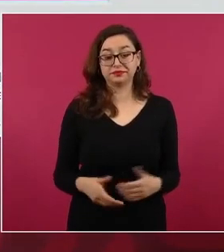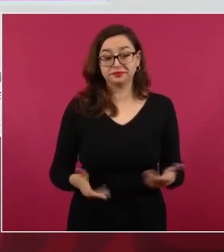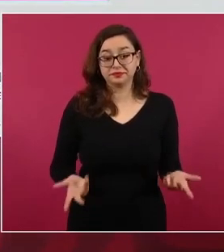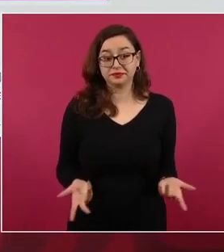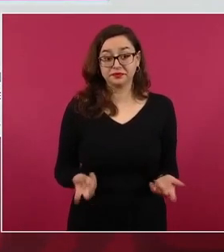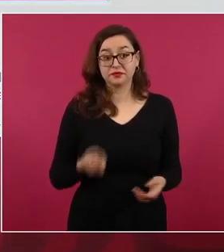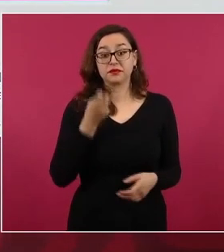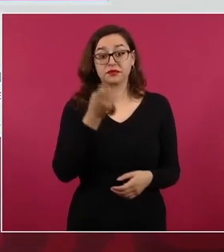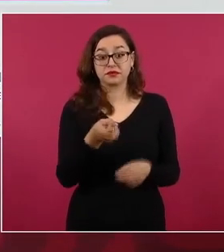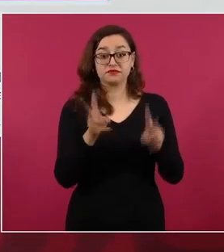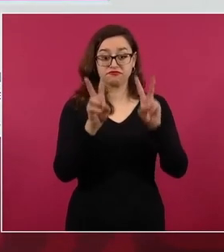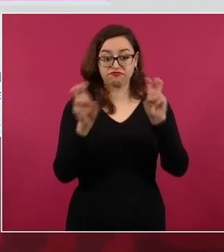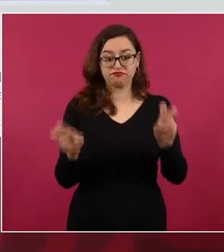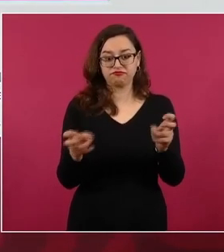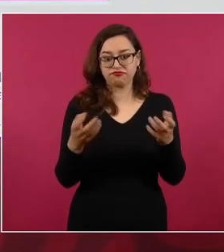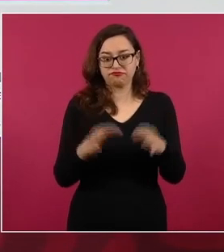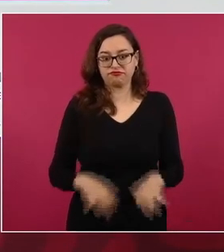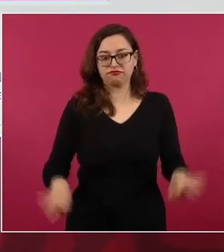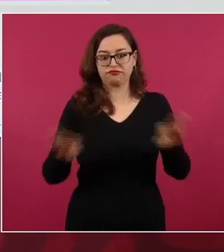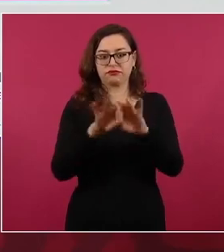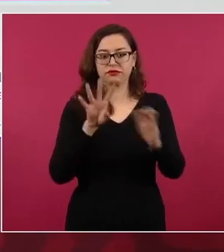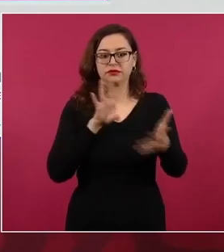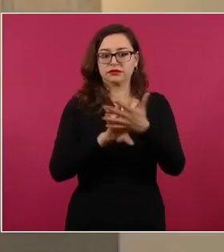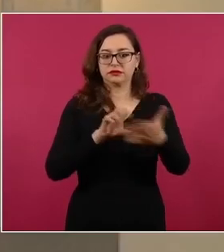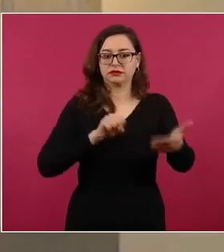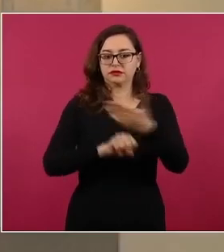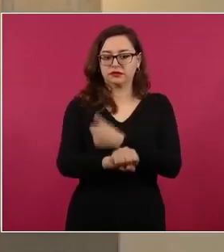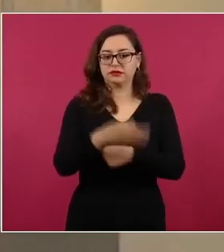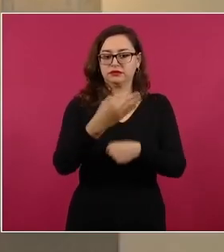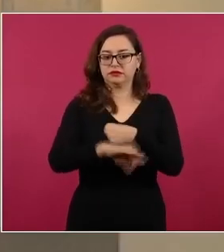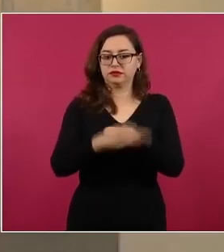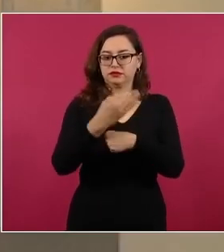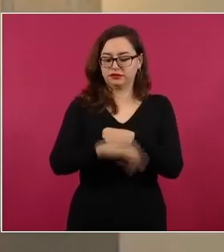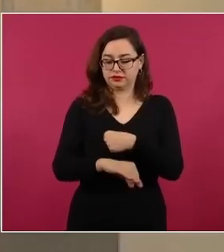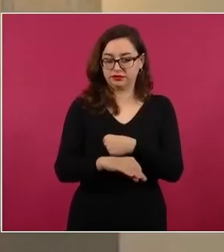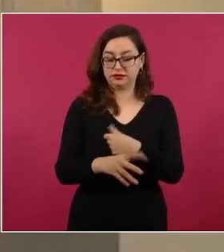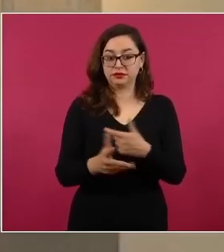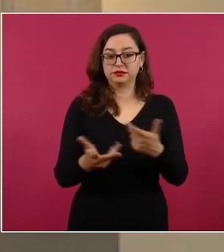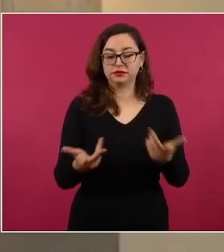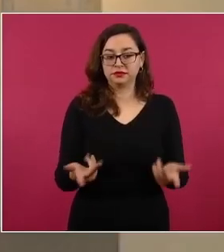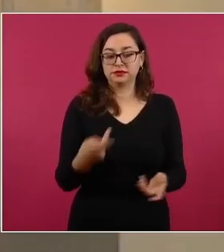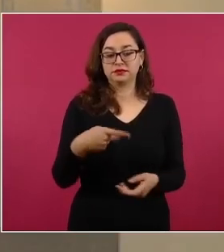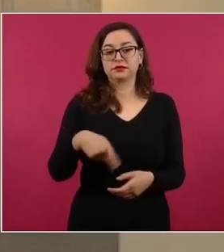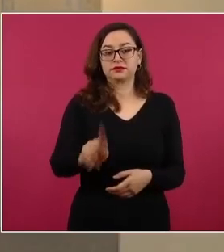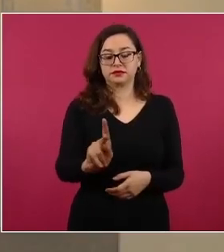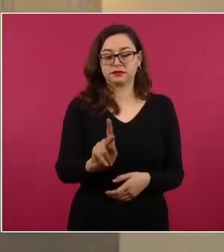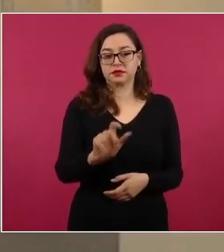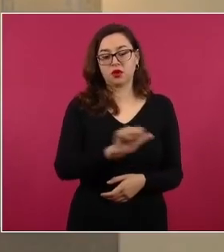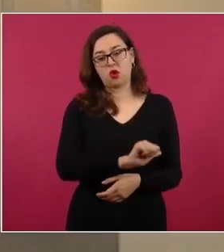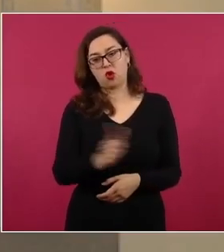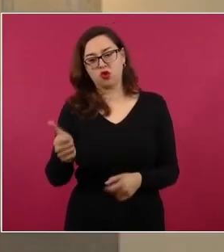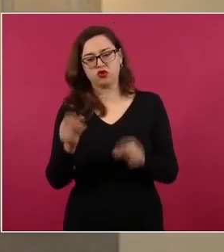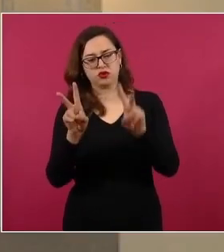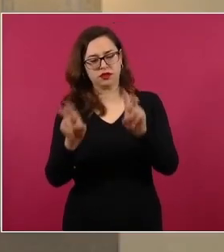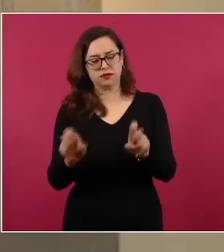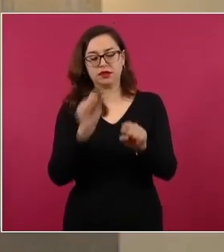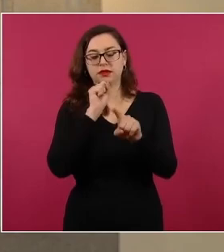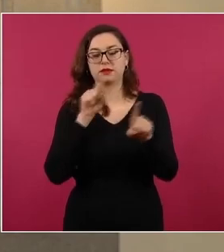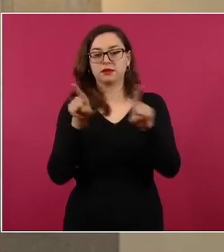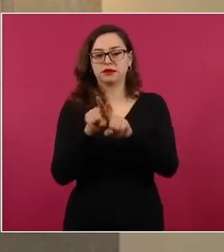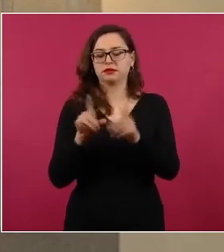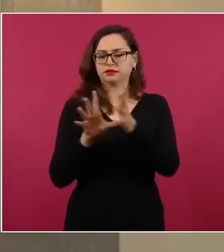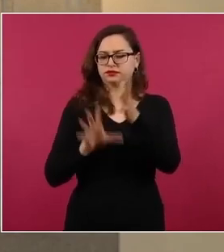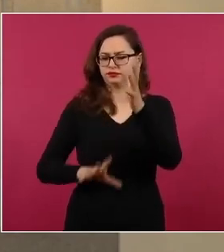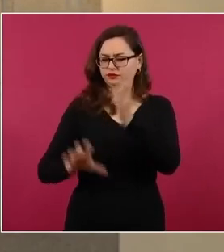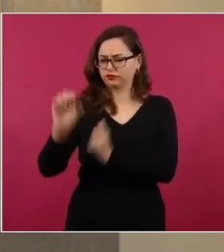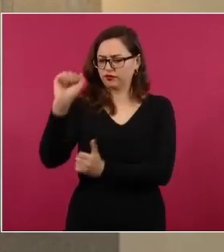pero hay otro elemento que queremos llamar la atención, porque en el régimen constitucional mexicano, en